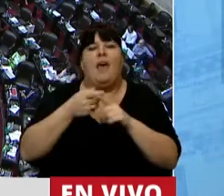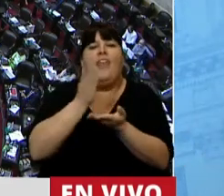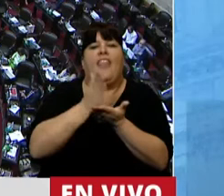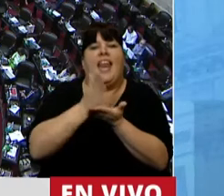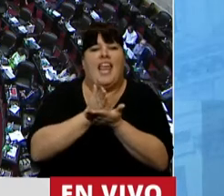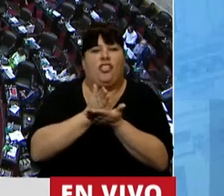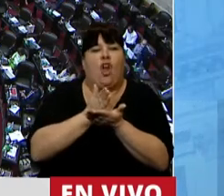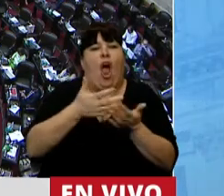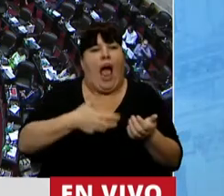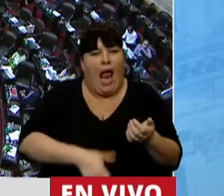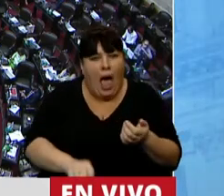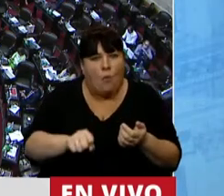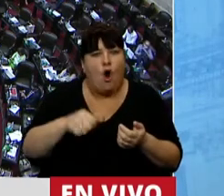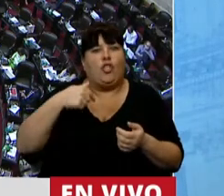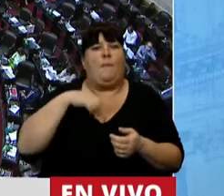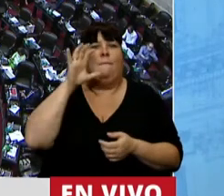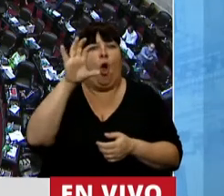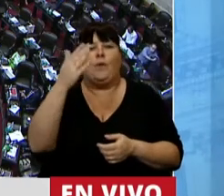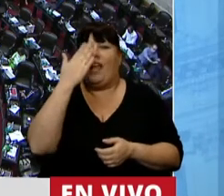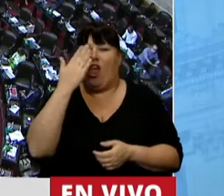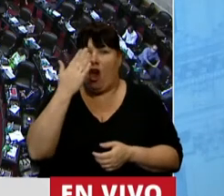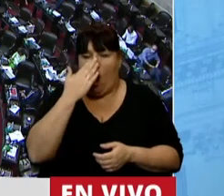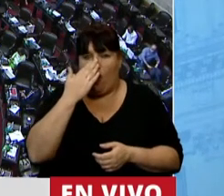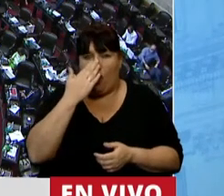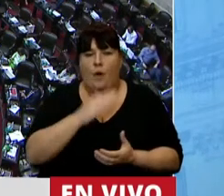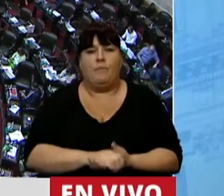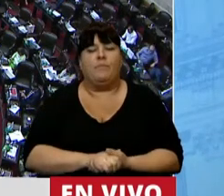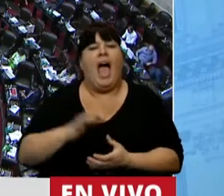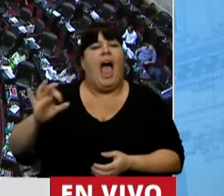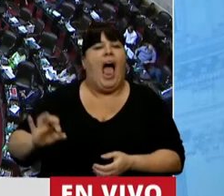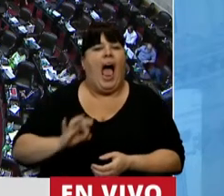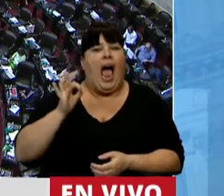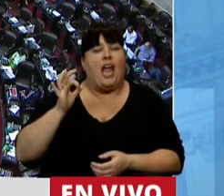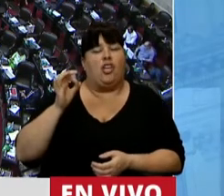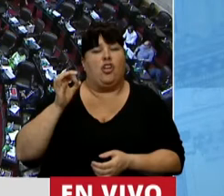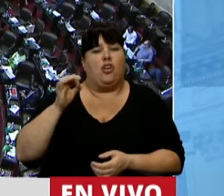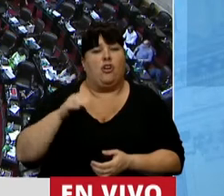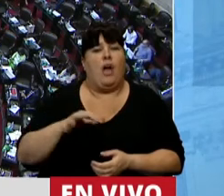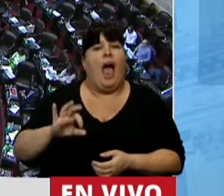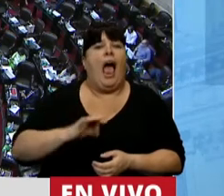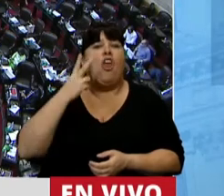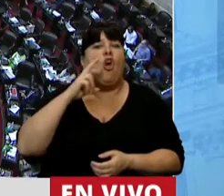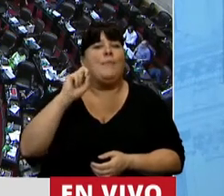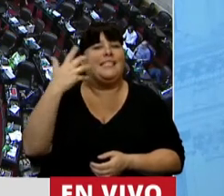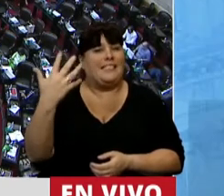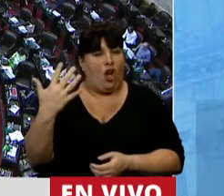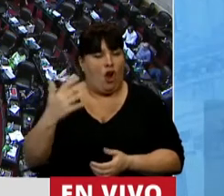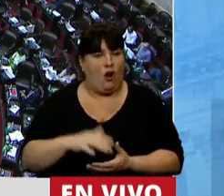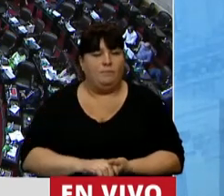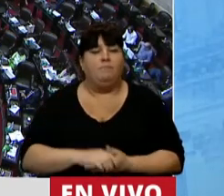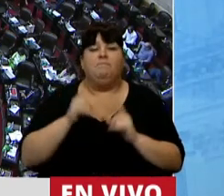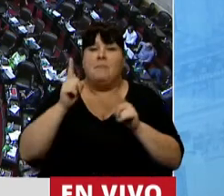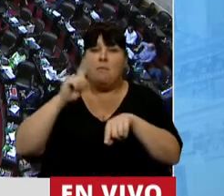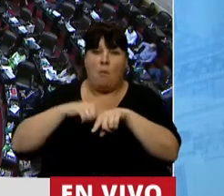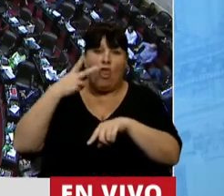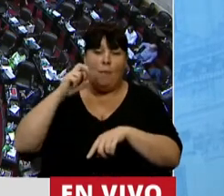derecho al aborto en mi provincia, en Córdoba, en el año del 2005. Y que desde